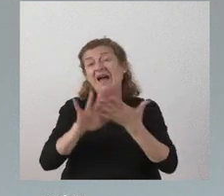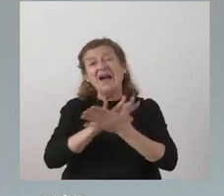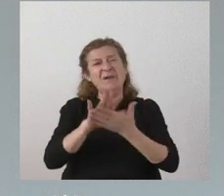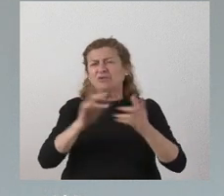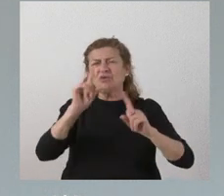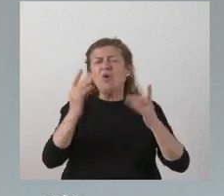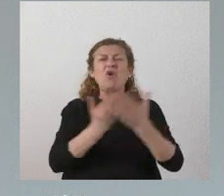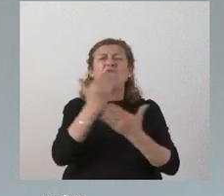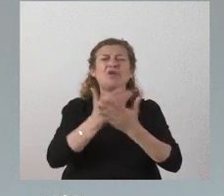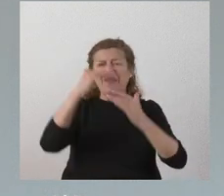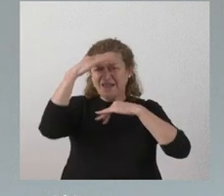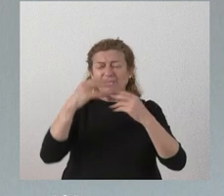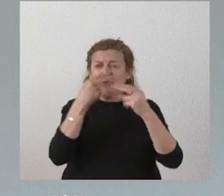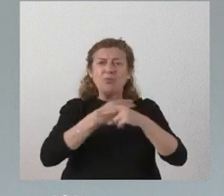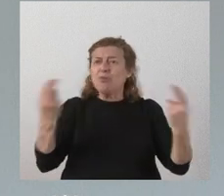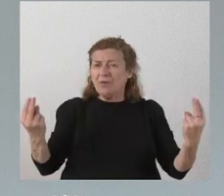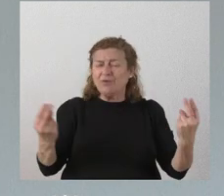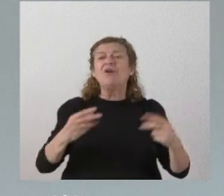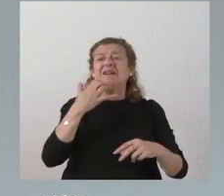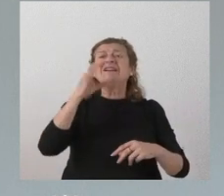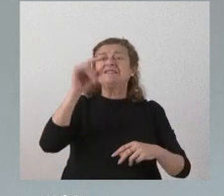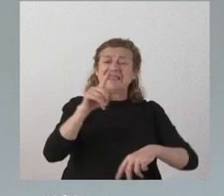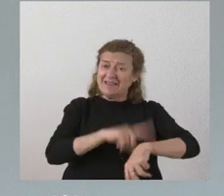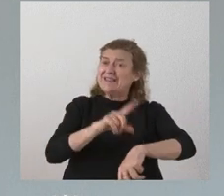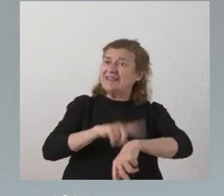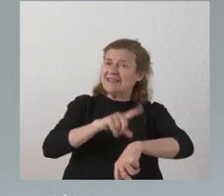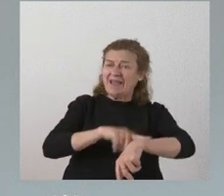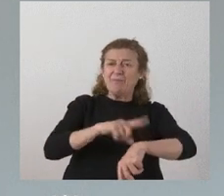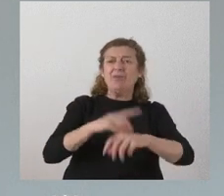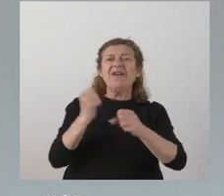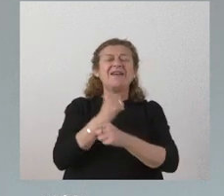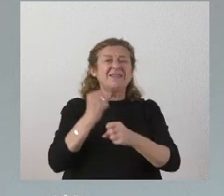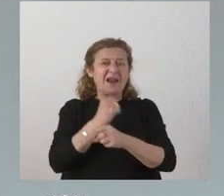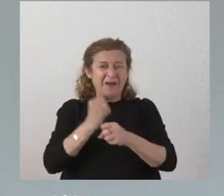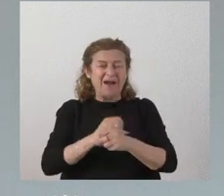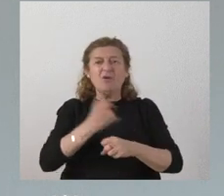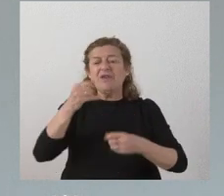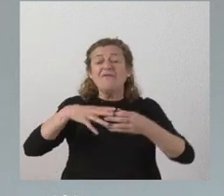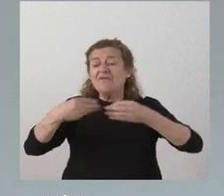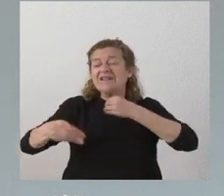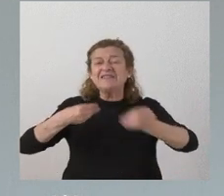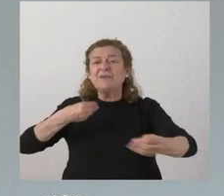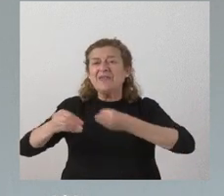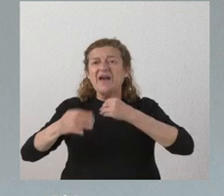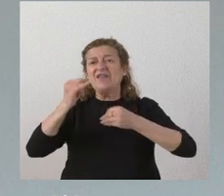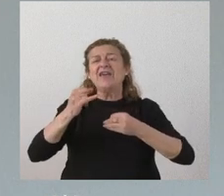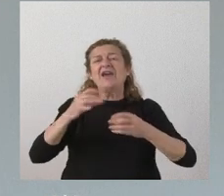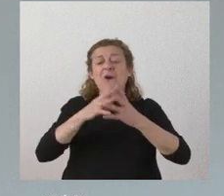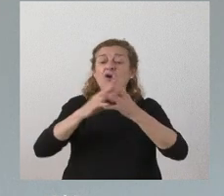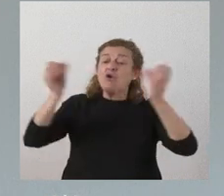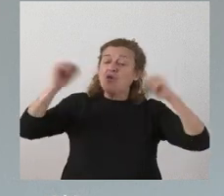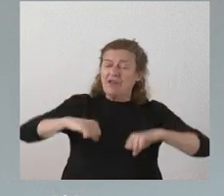de la jornada de atención al público y si de los tiempos de trabajo y las flexibilidades y las conciliaciones